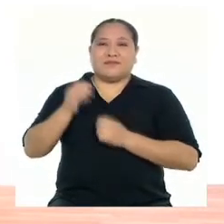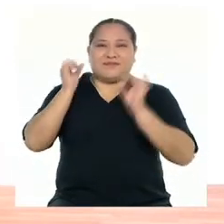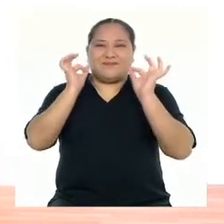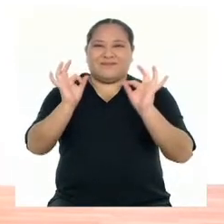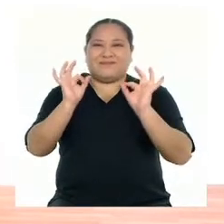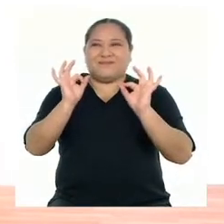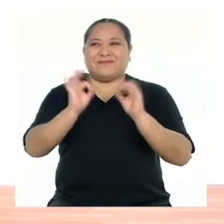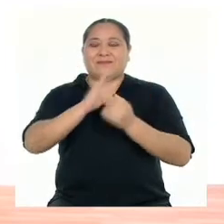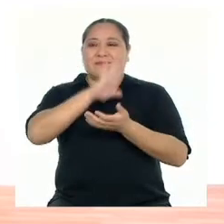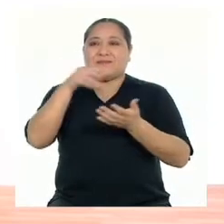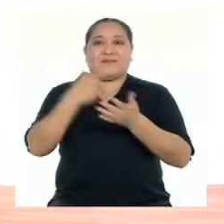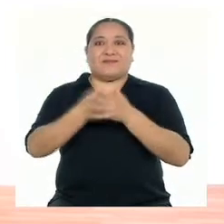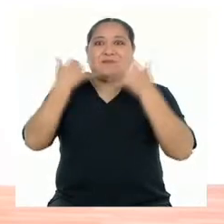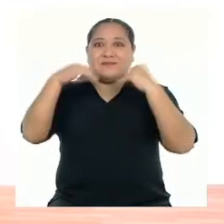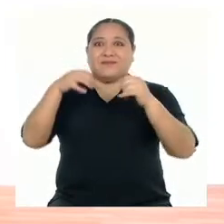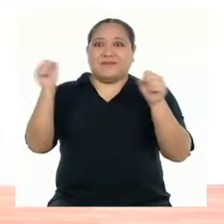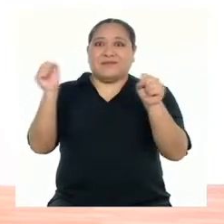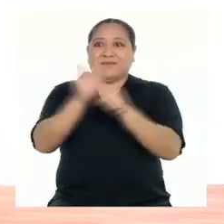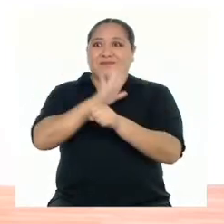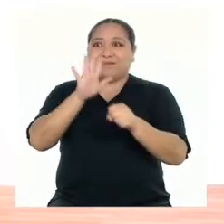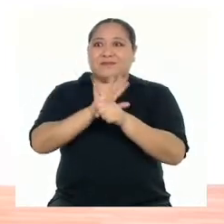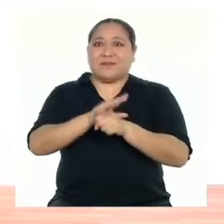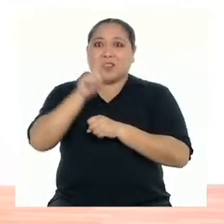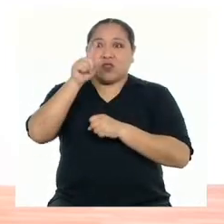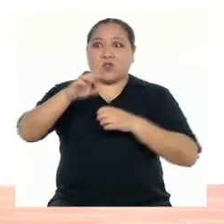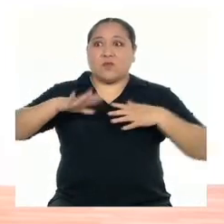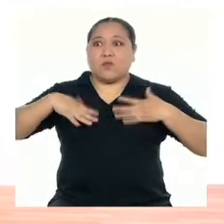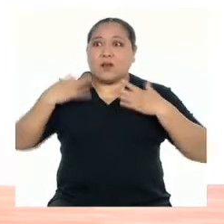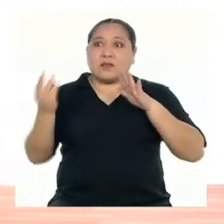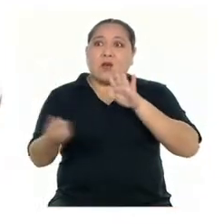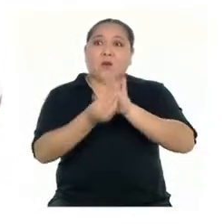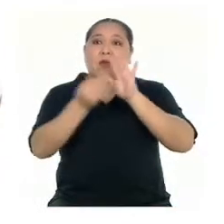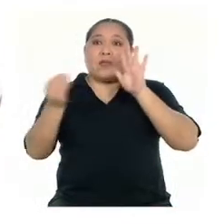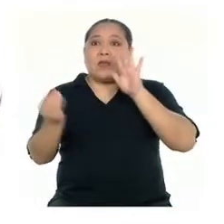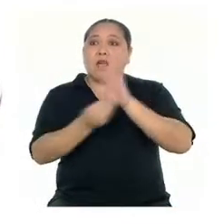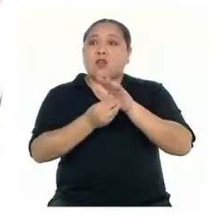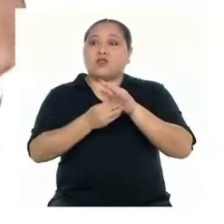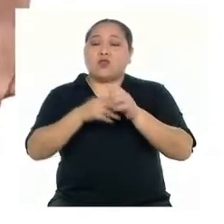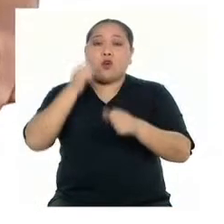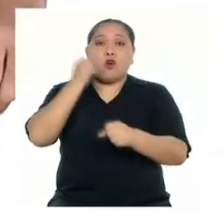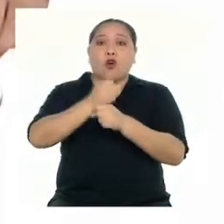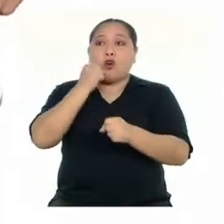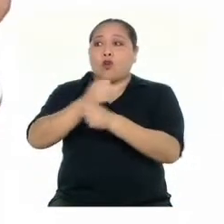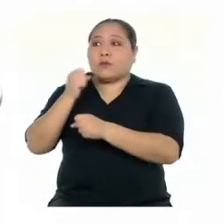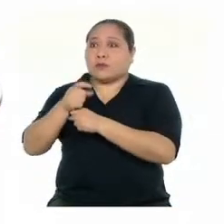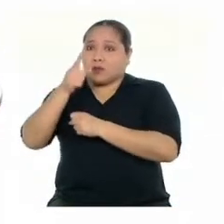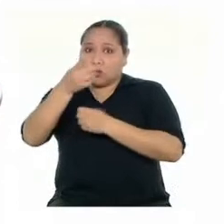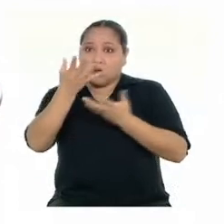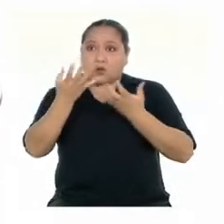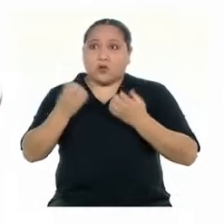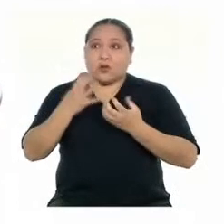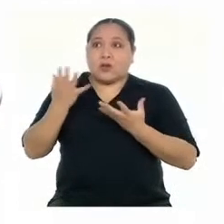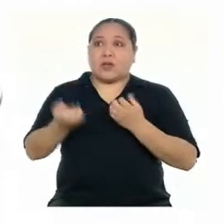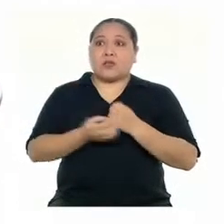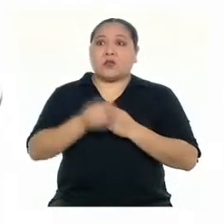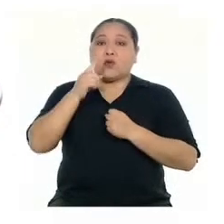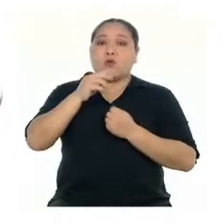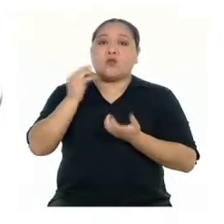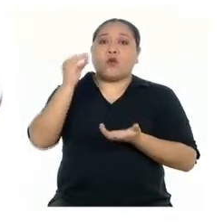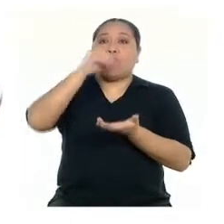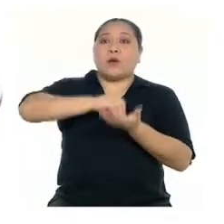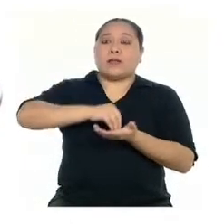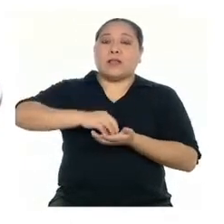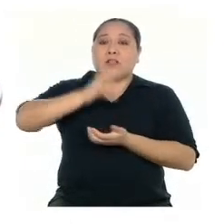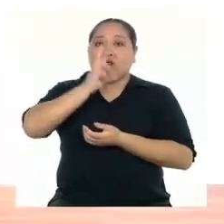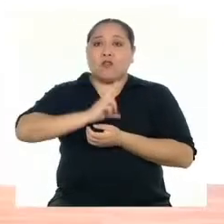Perfecto, ya tienen todo el juego completo. Ahora tú puedes aumentar más golpes en la base que tú quieras. Voy a aumentar uno más de rojo